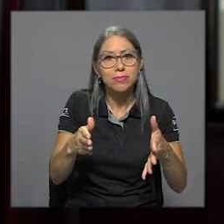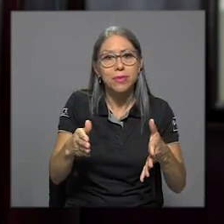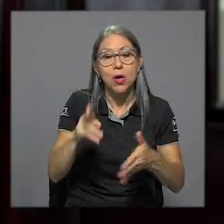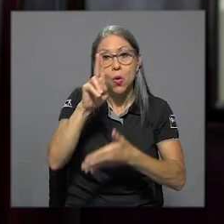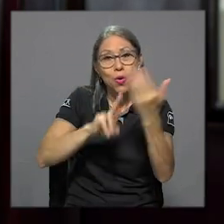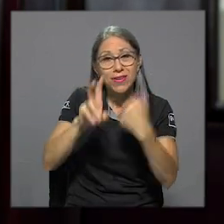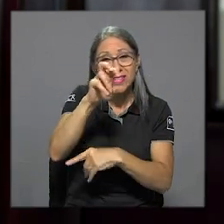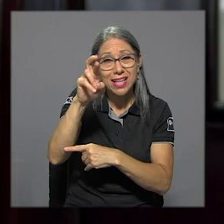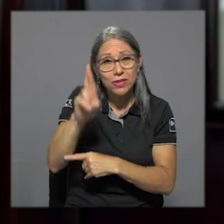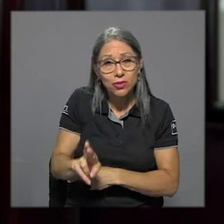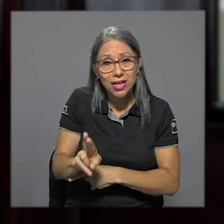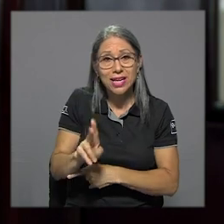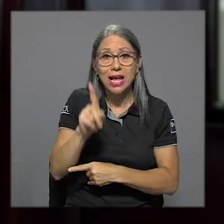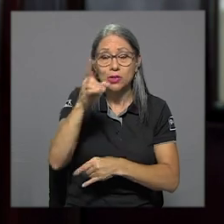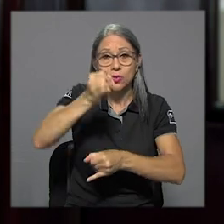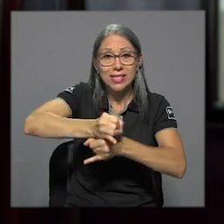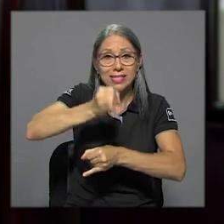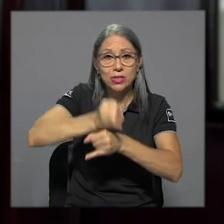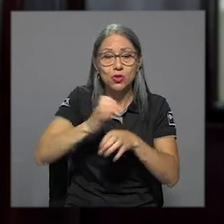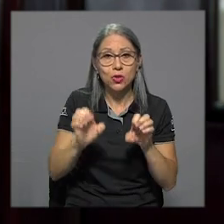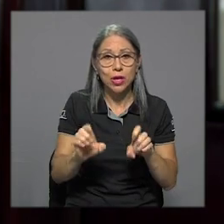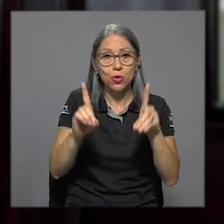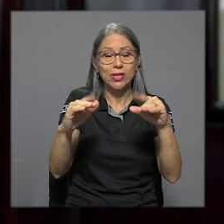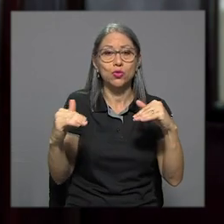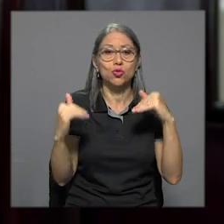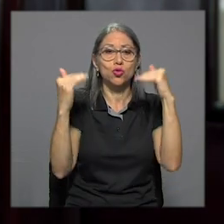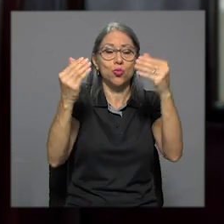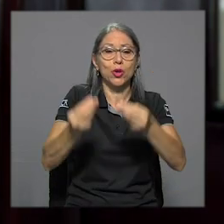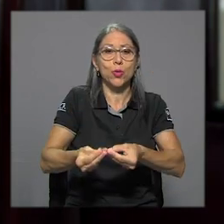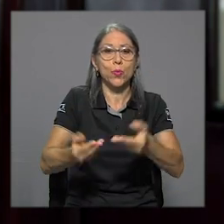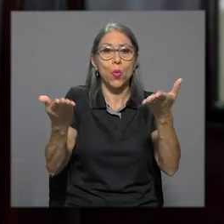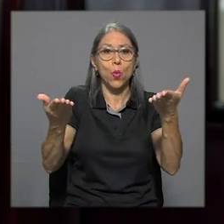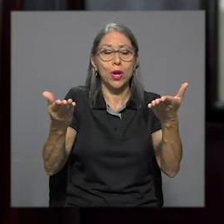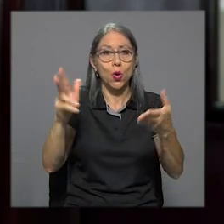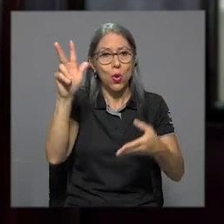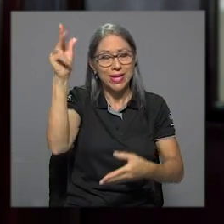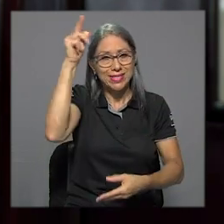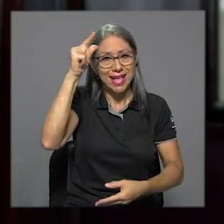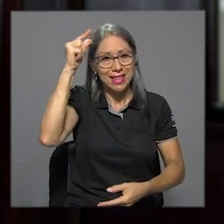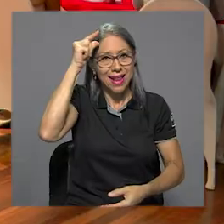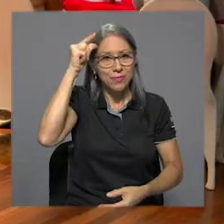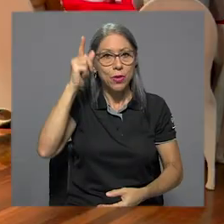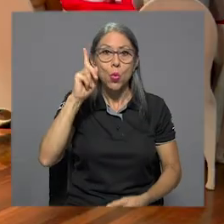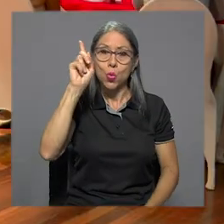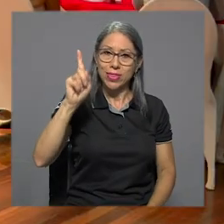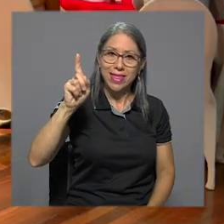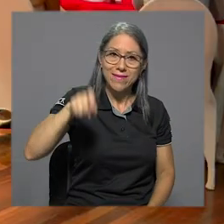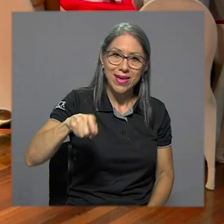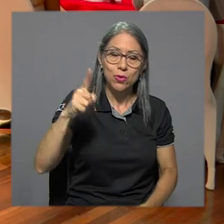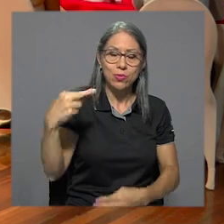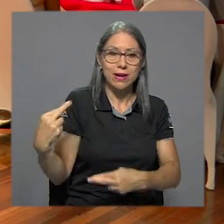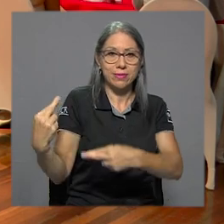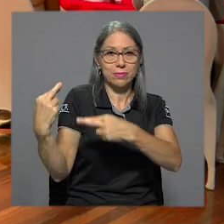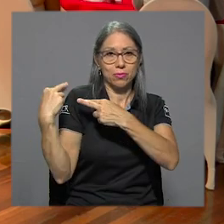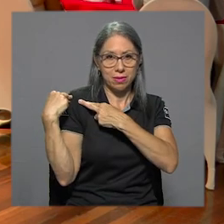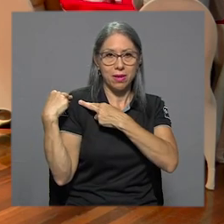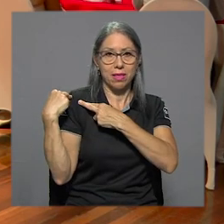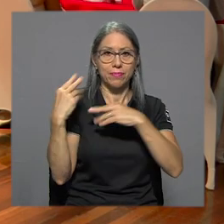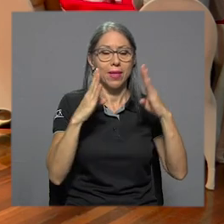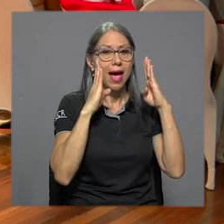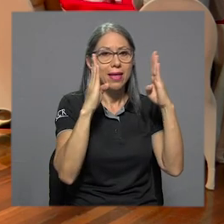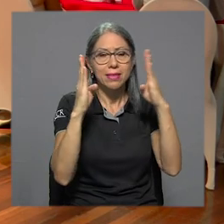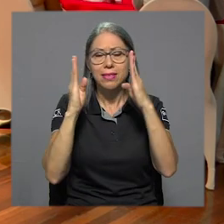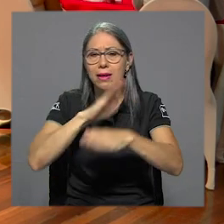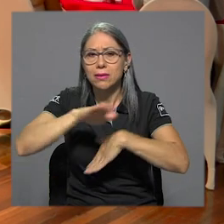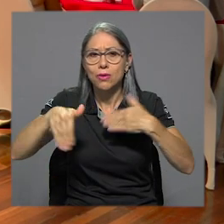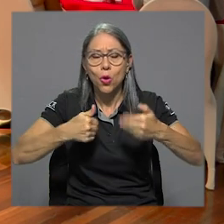Universidad de Costa Rica una institución de educación superior público estatal, es un deber y una responsabilidad que